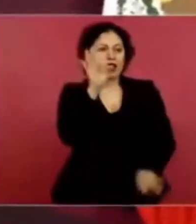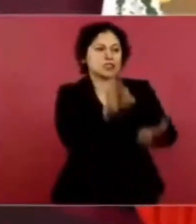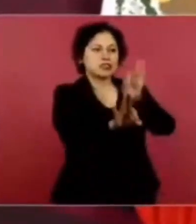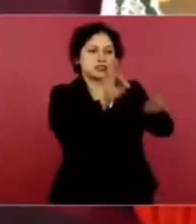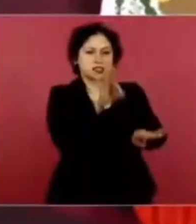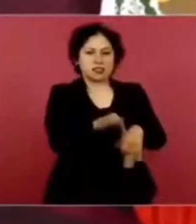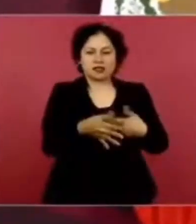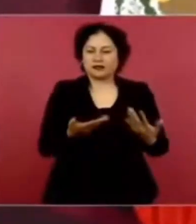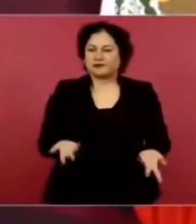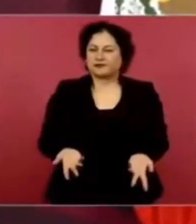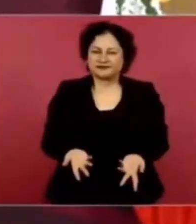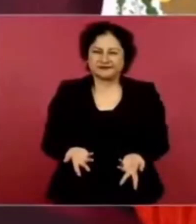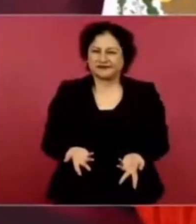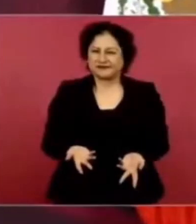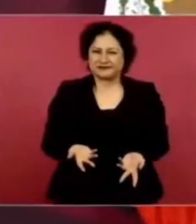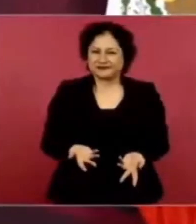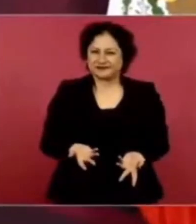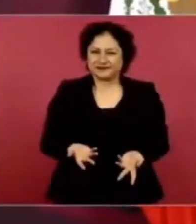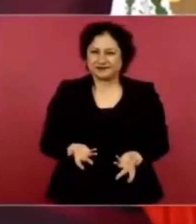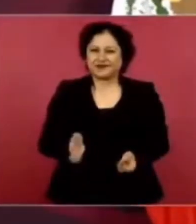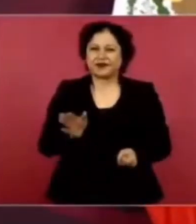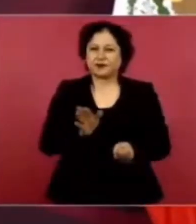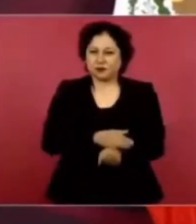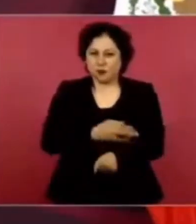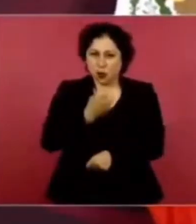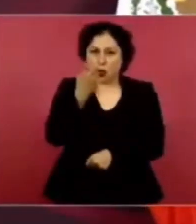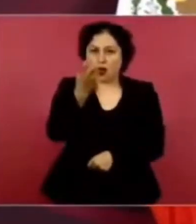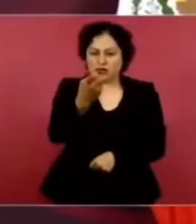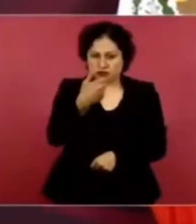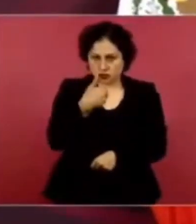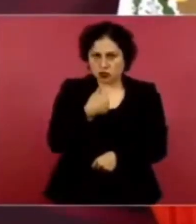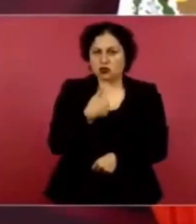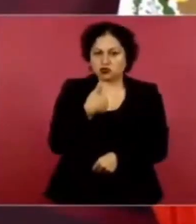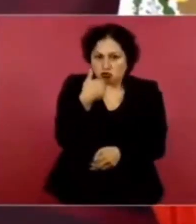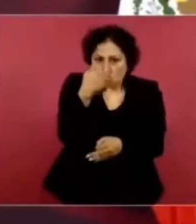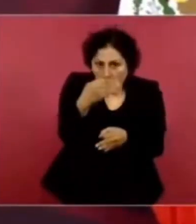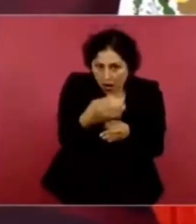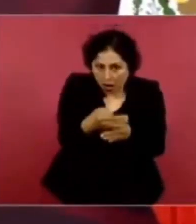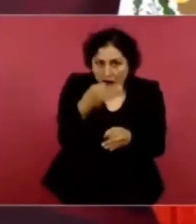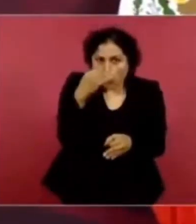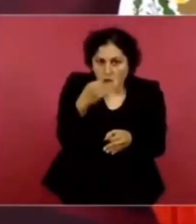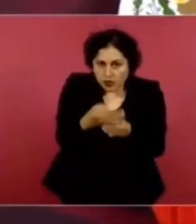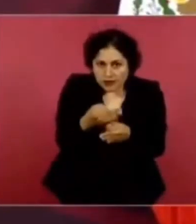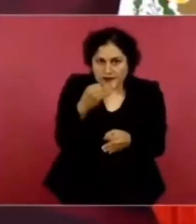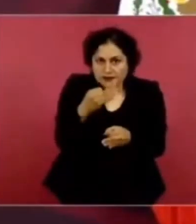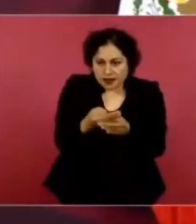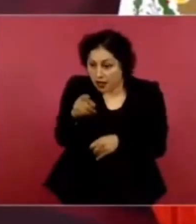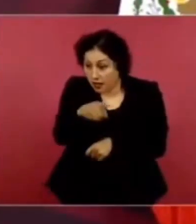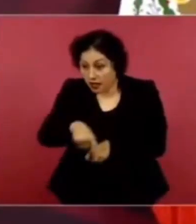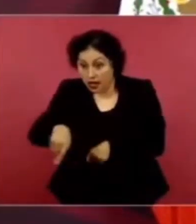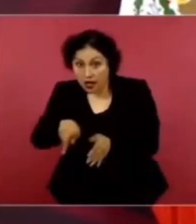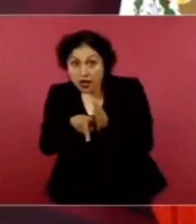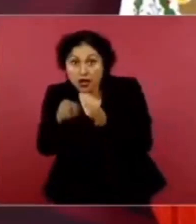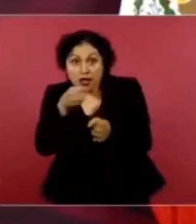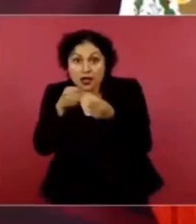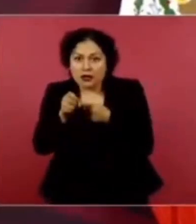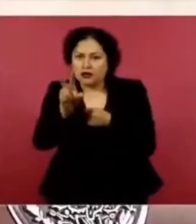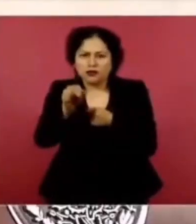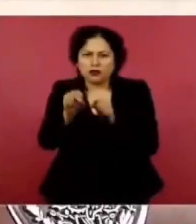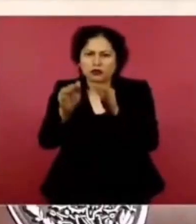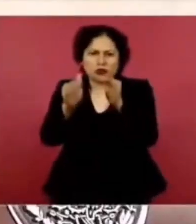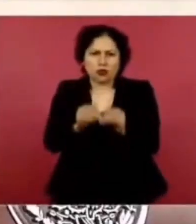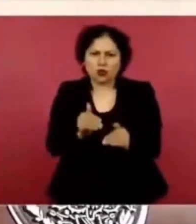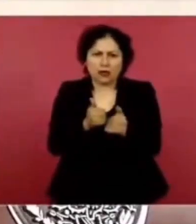estoy hablando de los dueños de los medios de información. Esta actitud no la